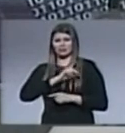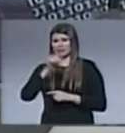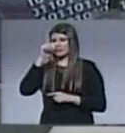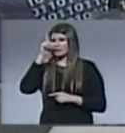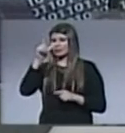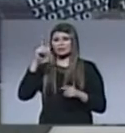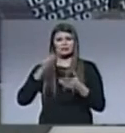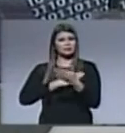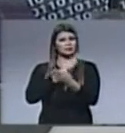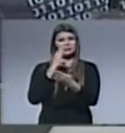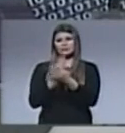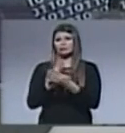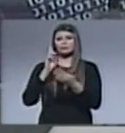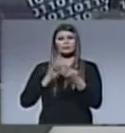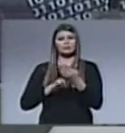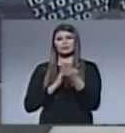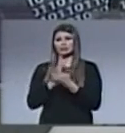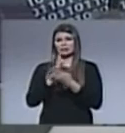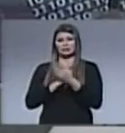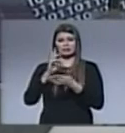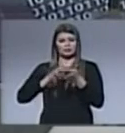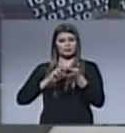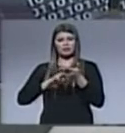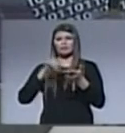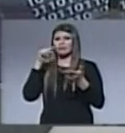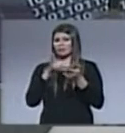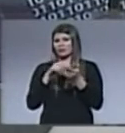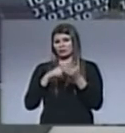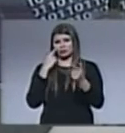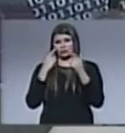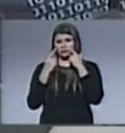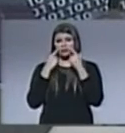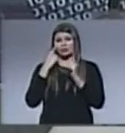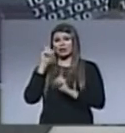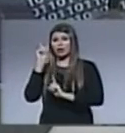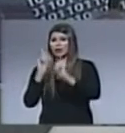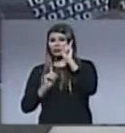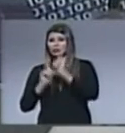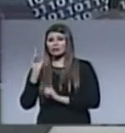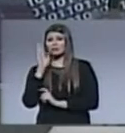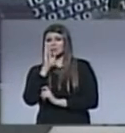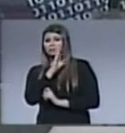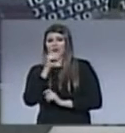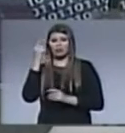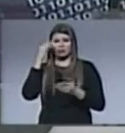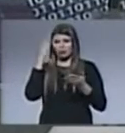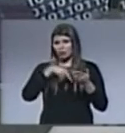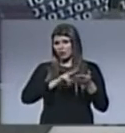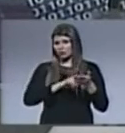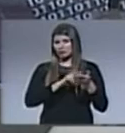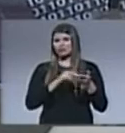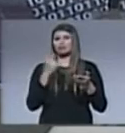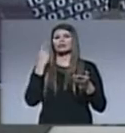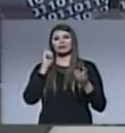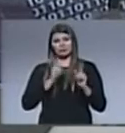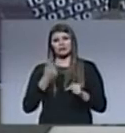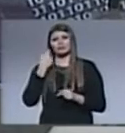lo sumo cuando predica la palabra de Dios. Y cuando dice cosas que la Biblia no enseña, debe